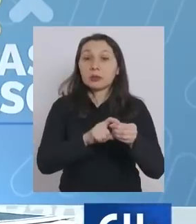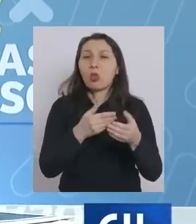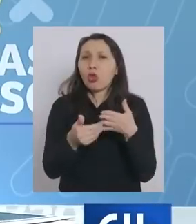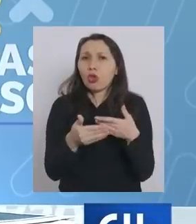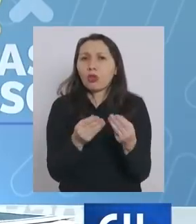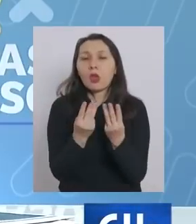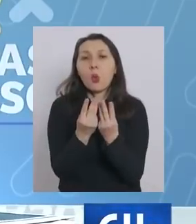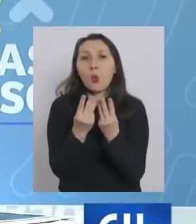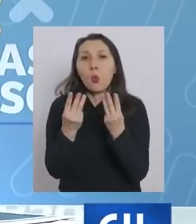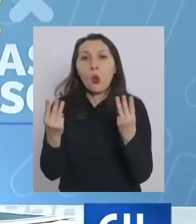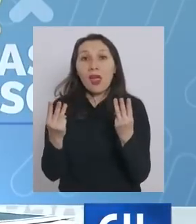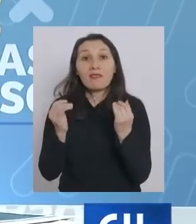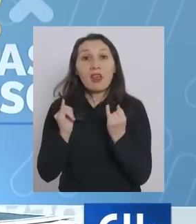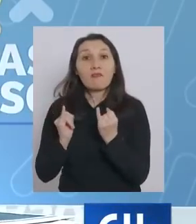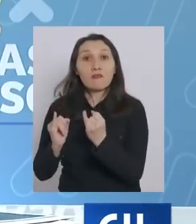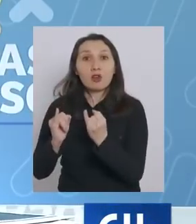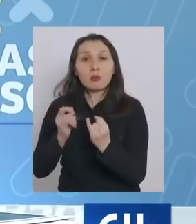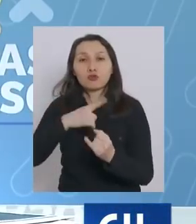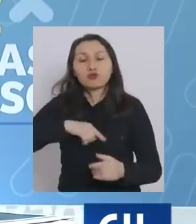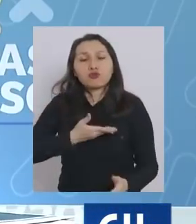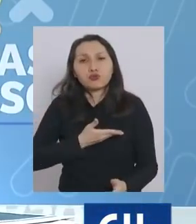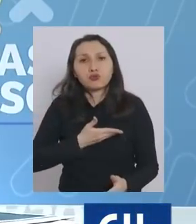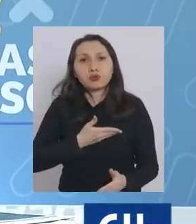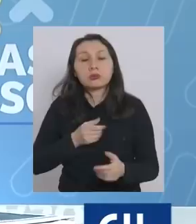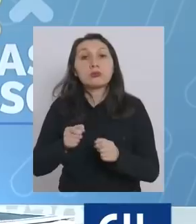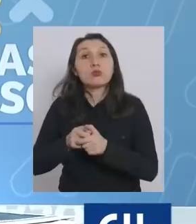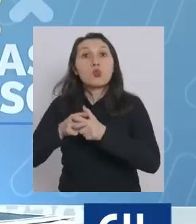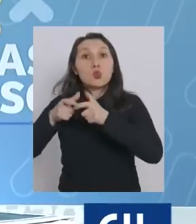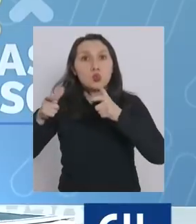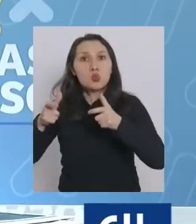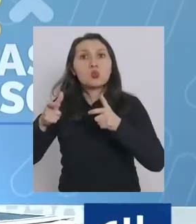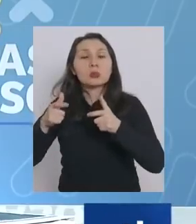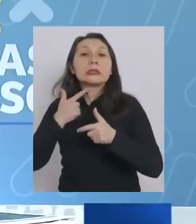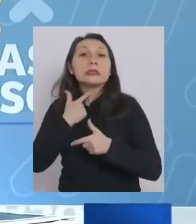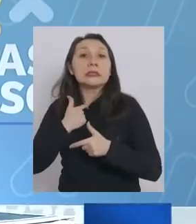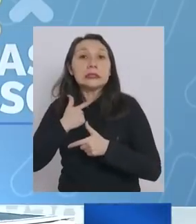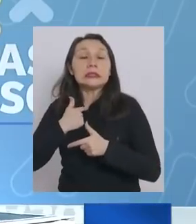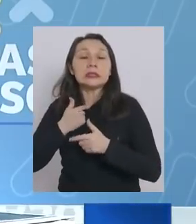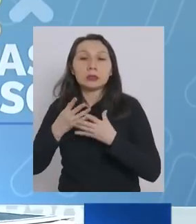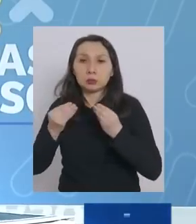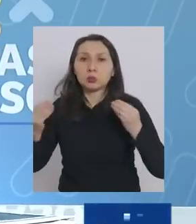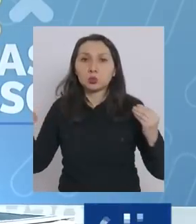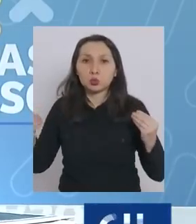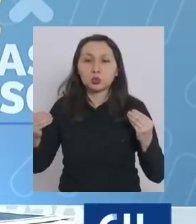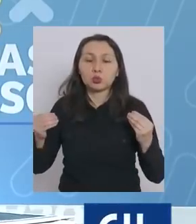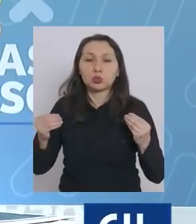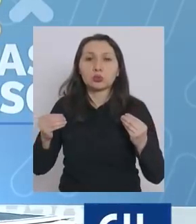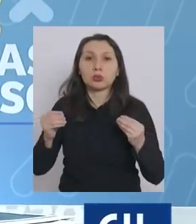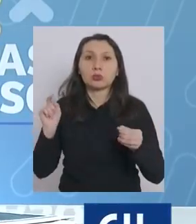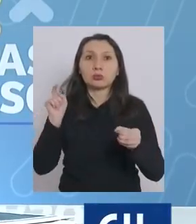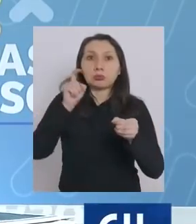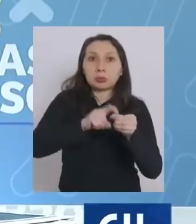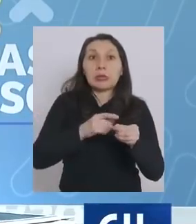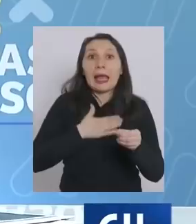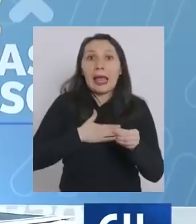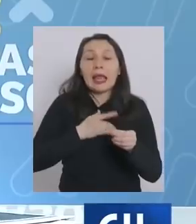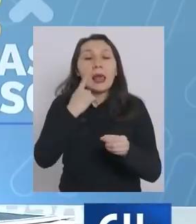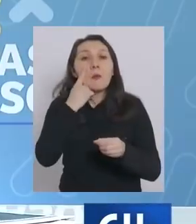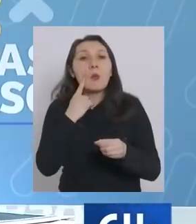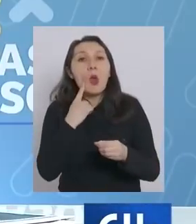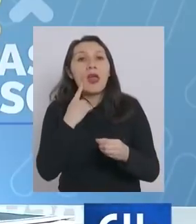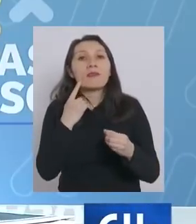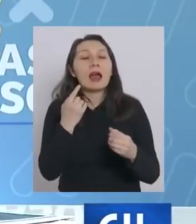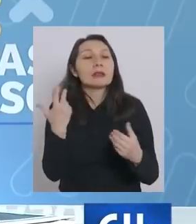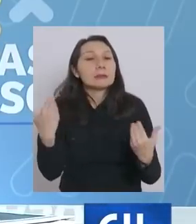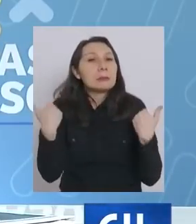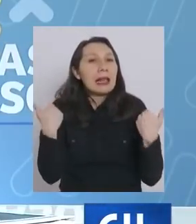página web por la información que nosotros tenemos hubo un gran gran interés en inscribirse hay que recordar que